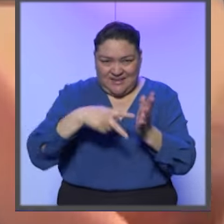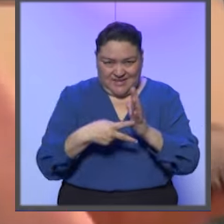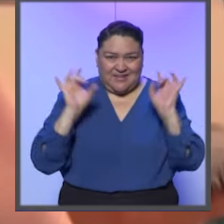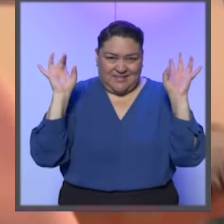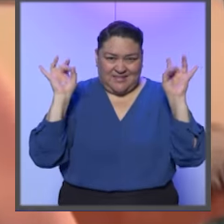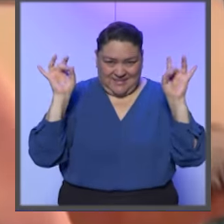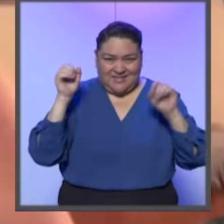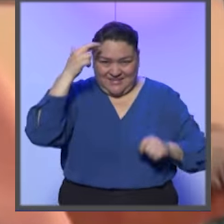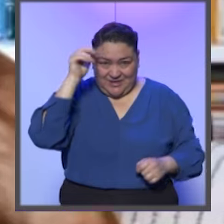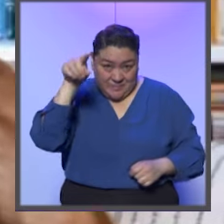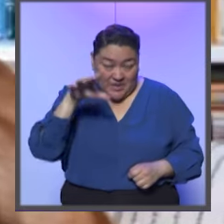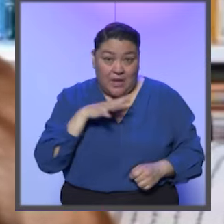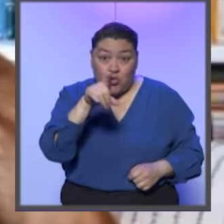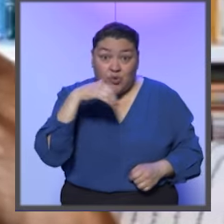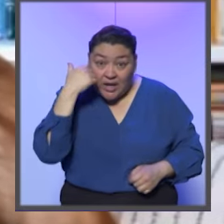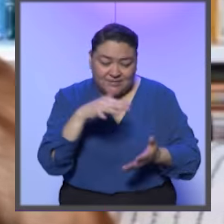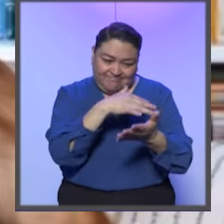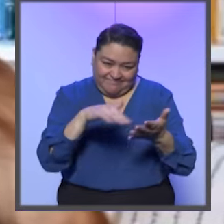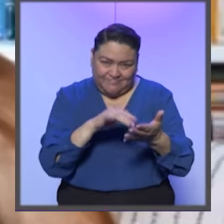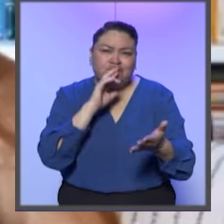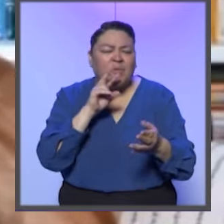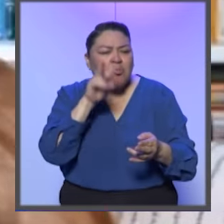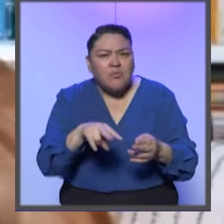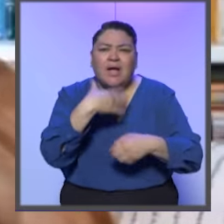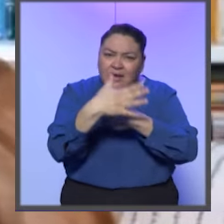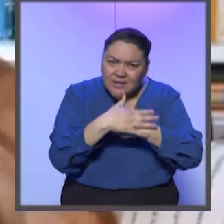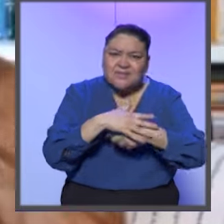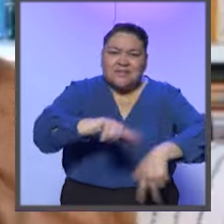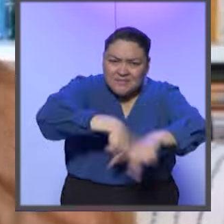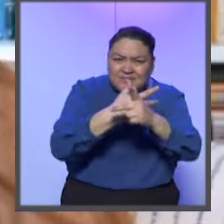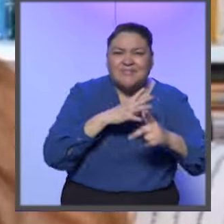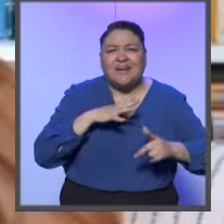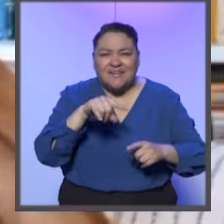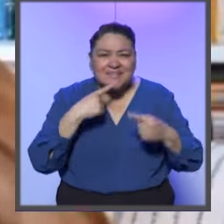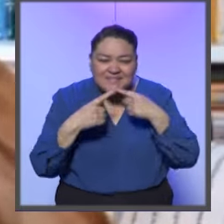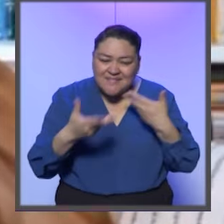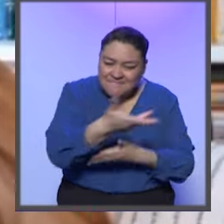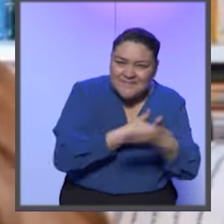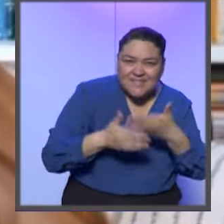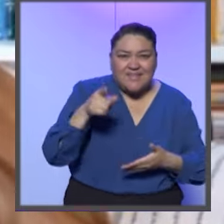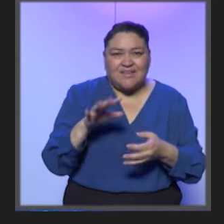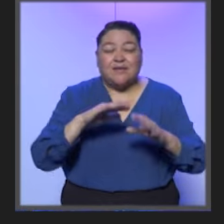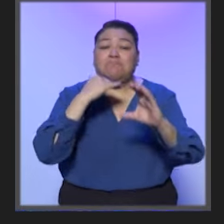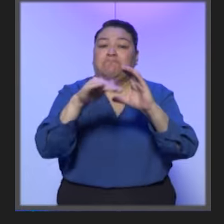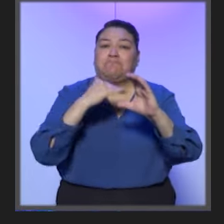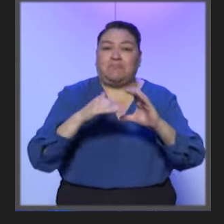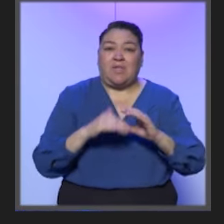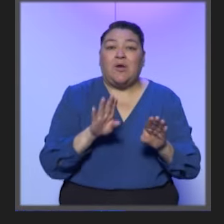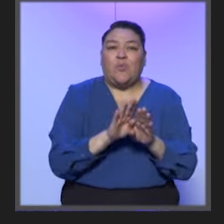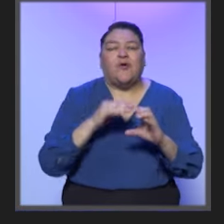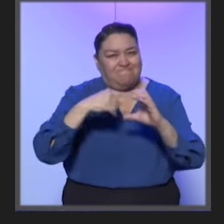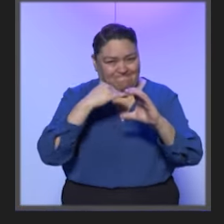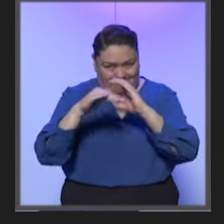Independencia, Antonio Rivas. Si la lectura es lo tuyo, mantente al tanto de las convocatorias del Círculo de Lectura del Tribunal Electoral, que te